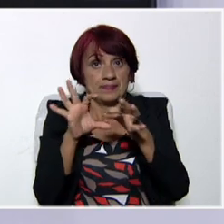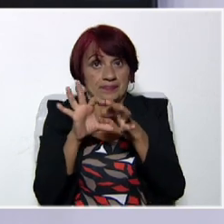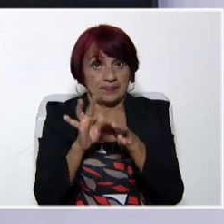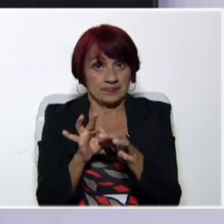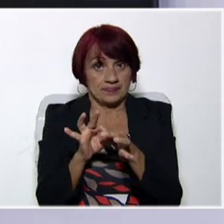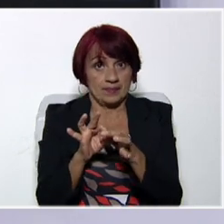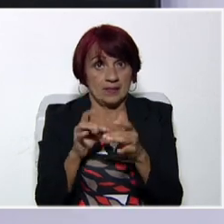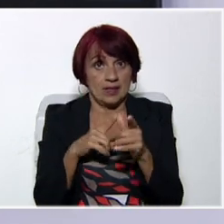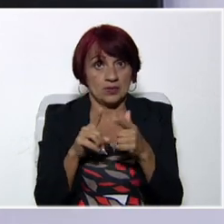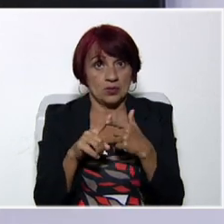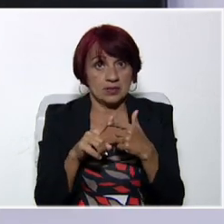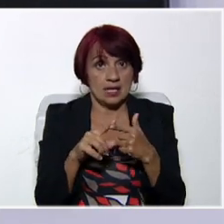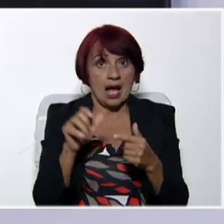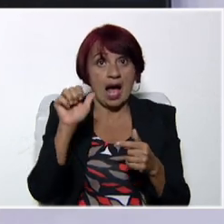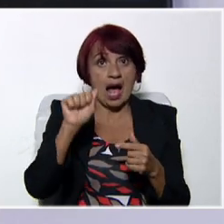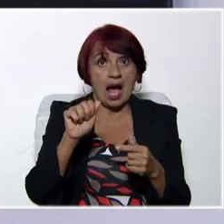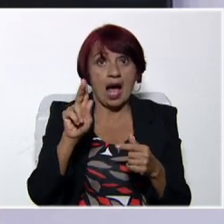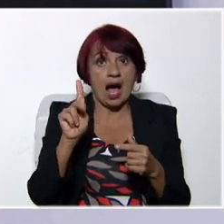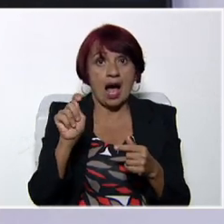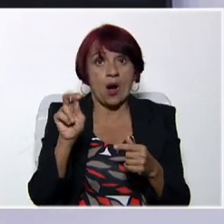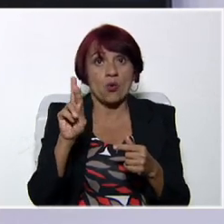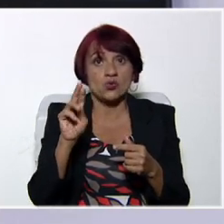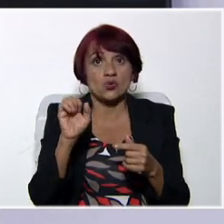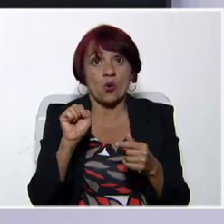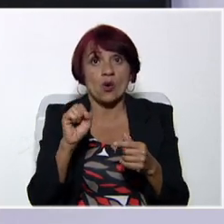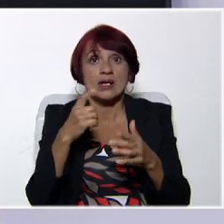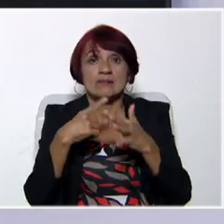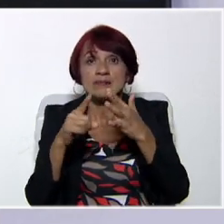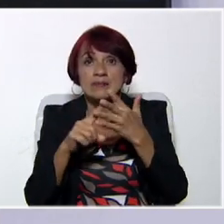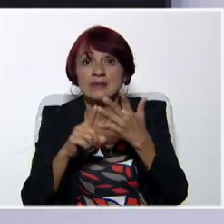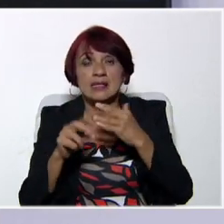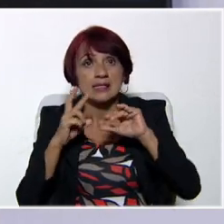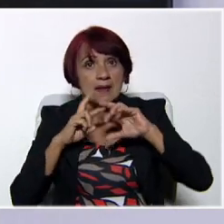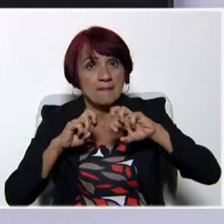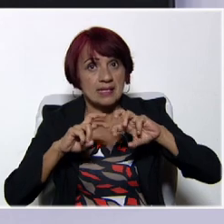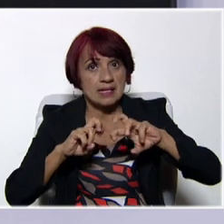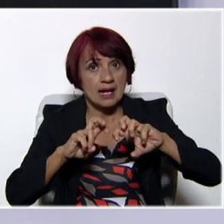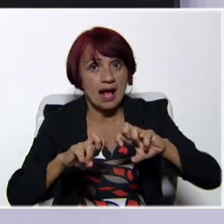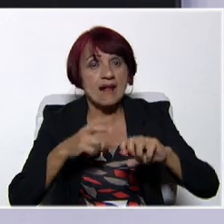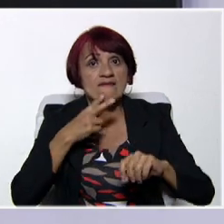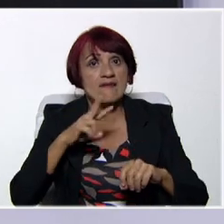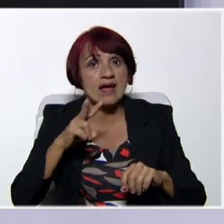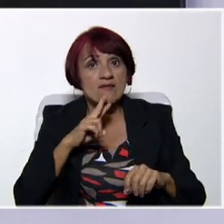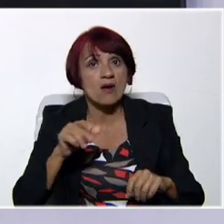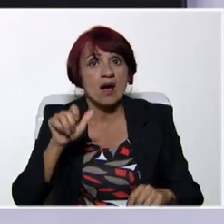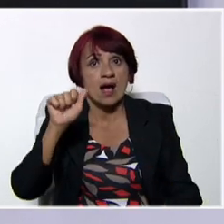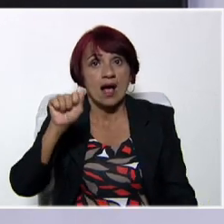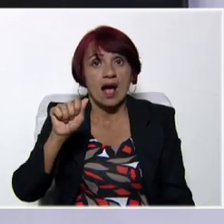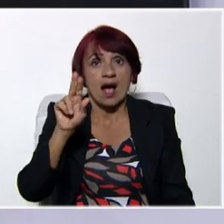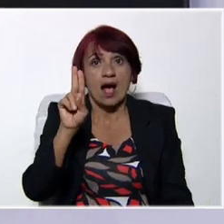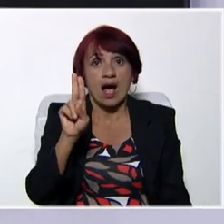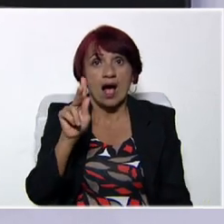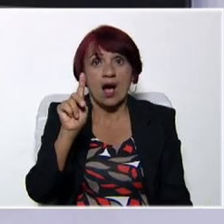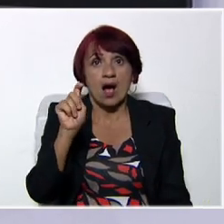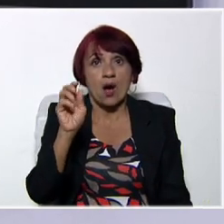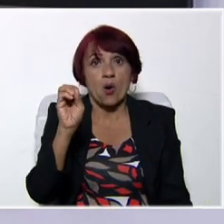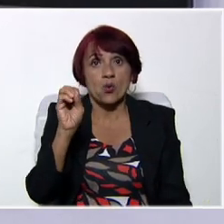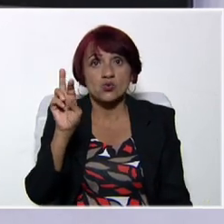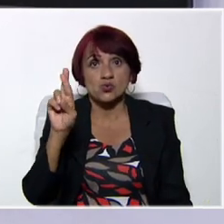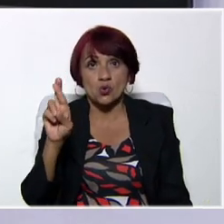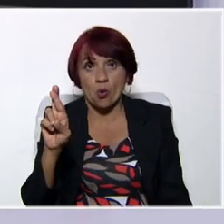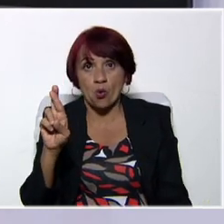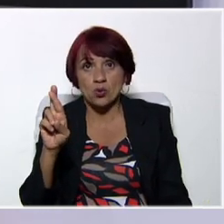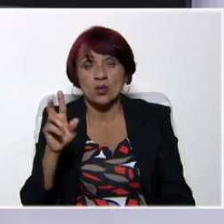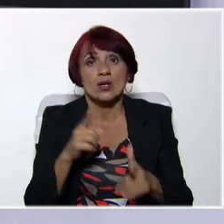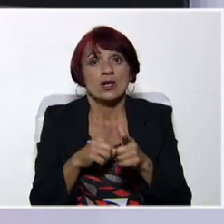y el actor pasa a ser el objeto. Tenemos que investigar bastante de esto. No es complicado, pero normalmente lo